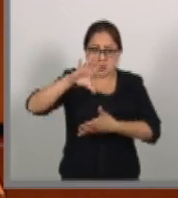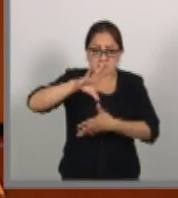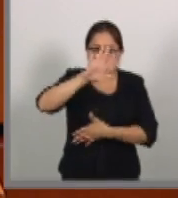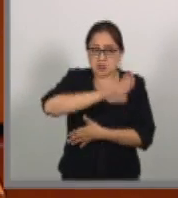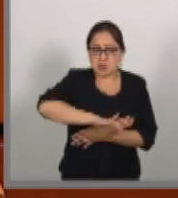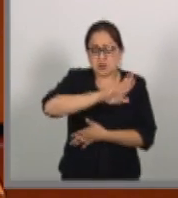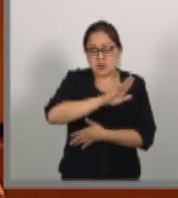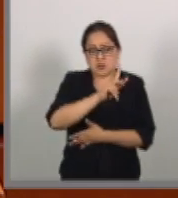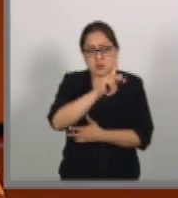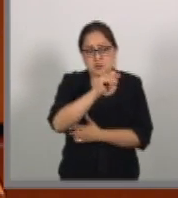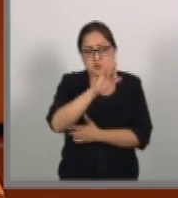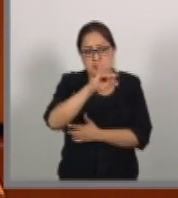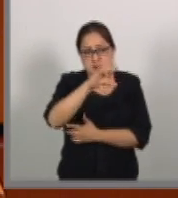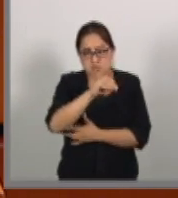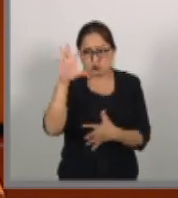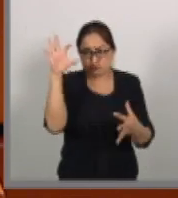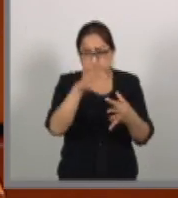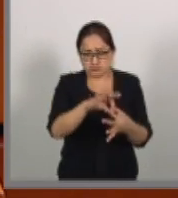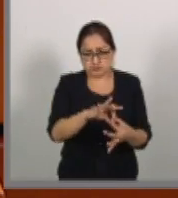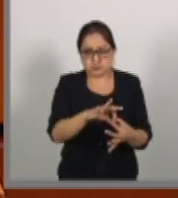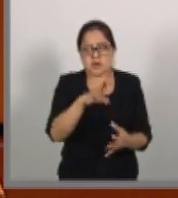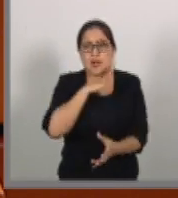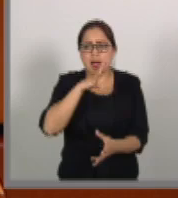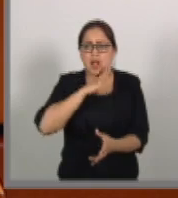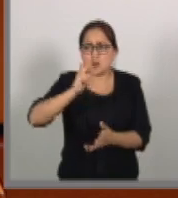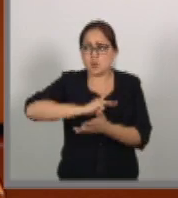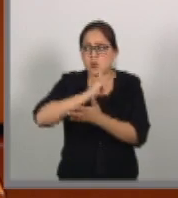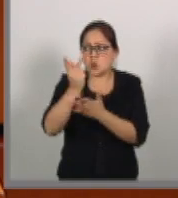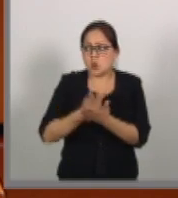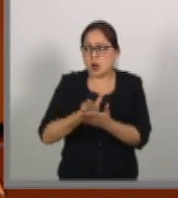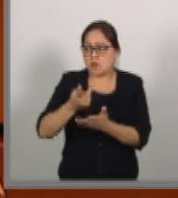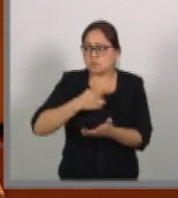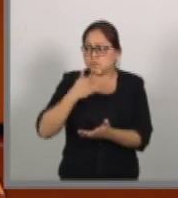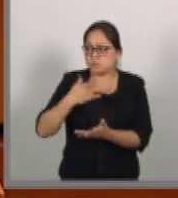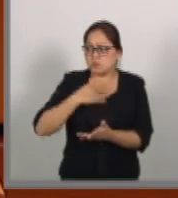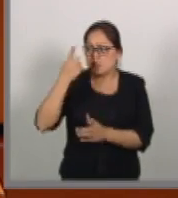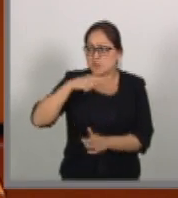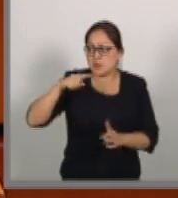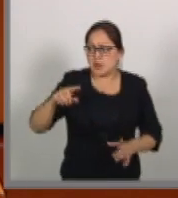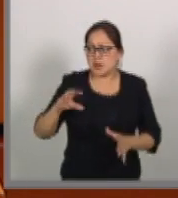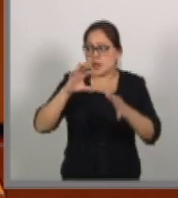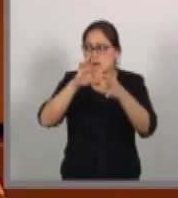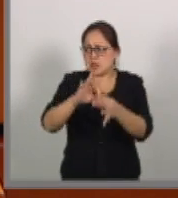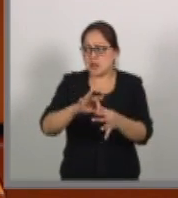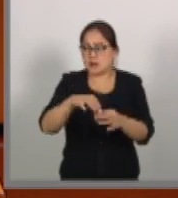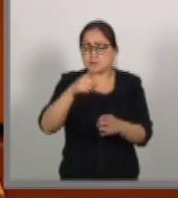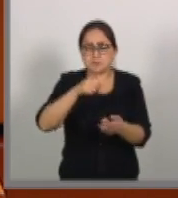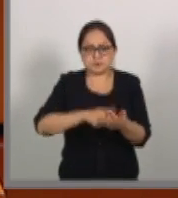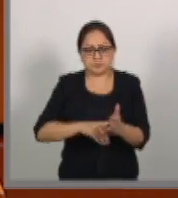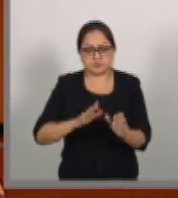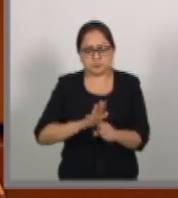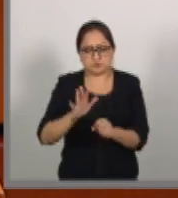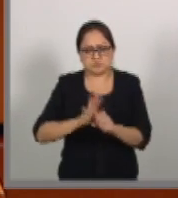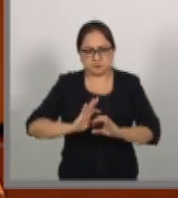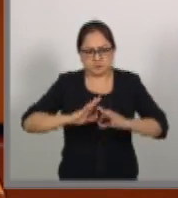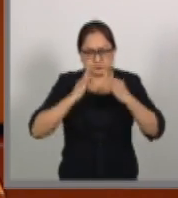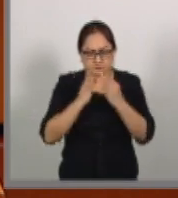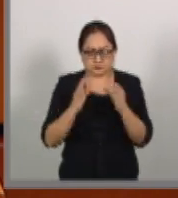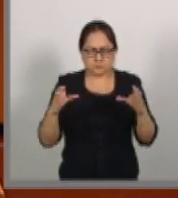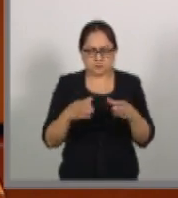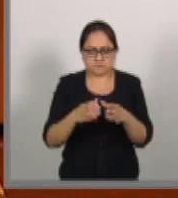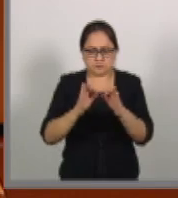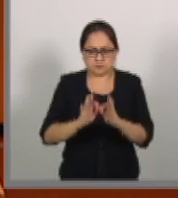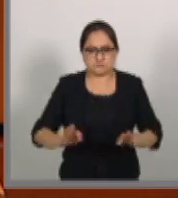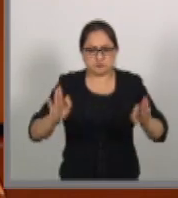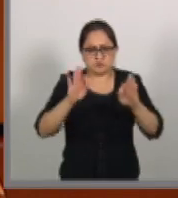Pacífico, ha desplegado una estrategia de acercamiento con los principales polos económicos de la región,